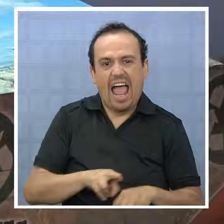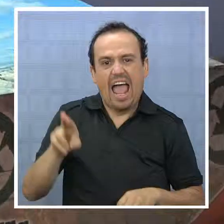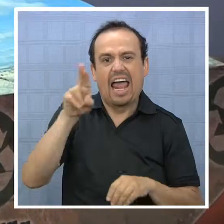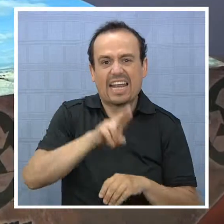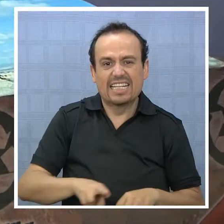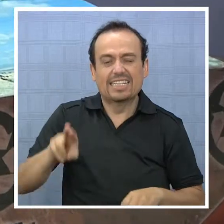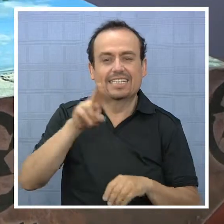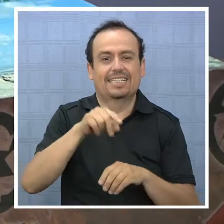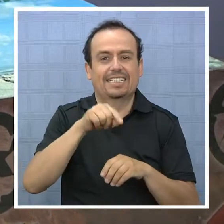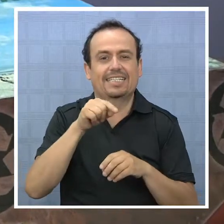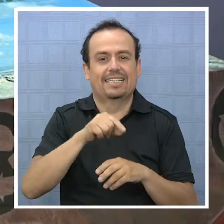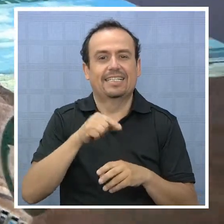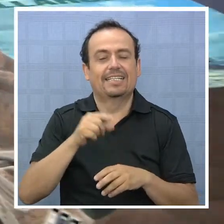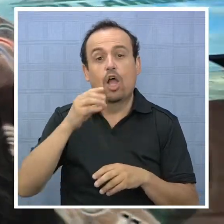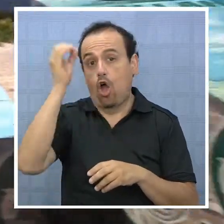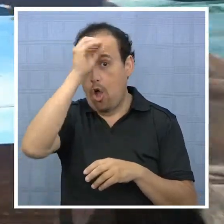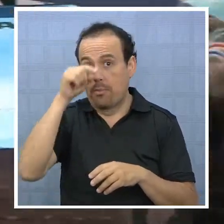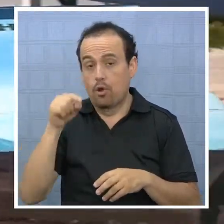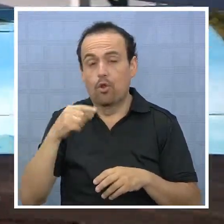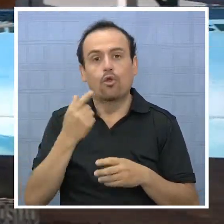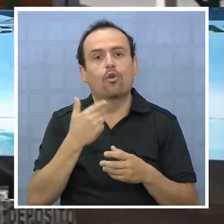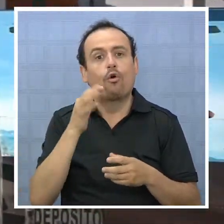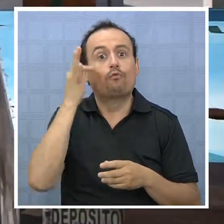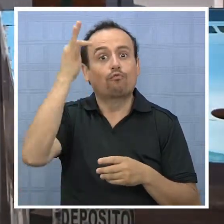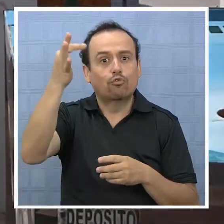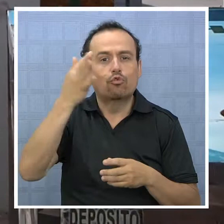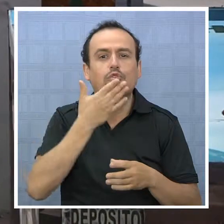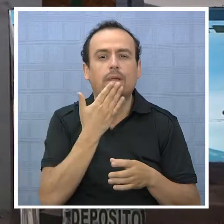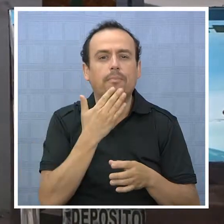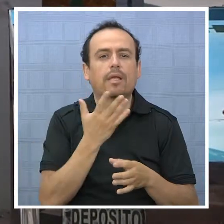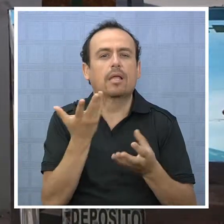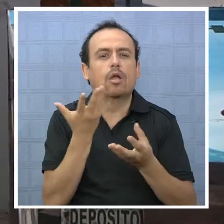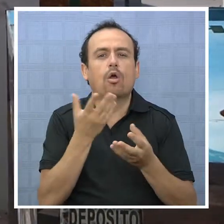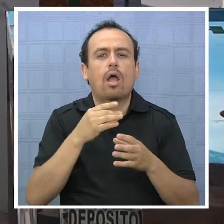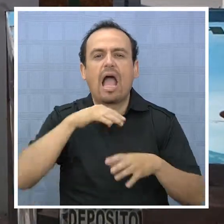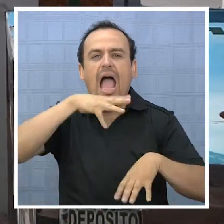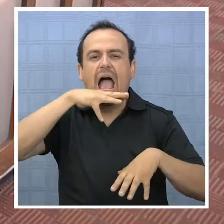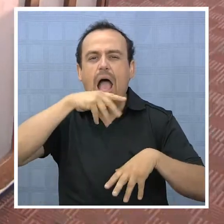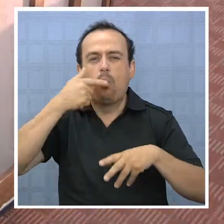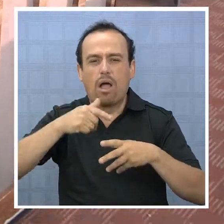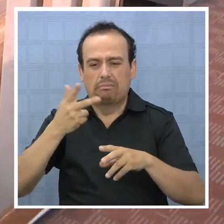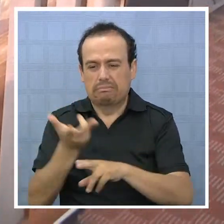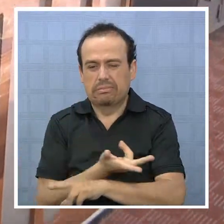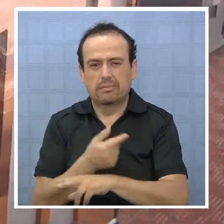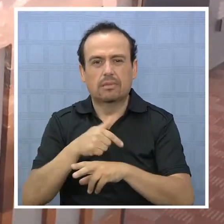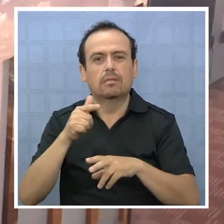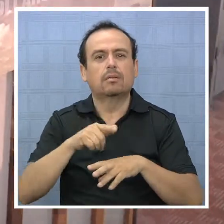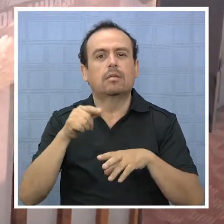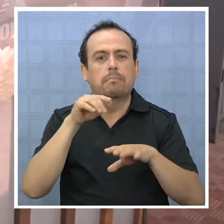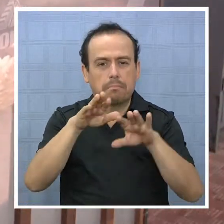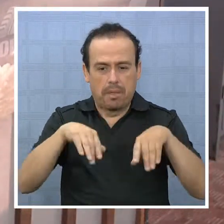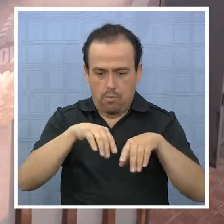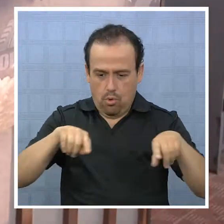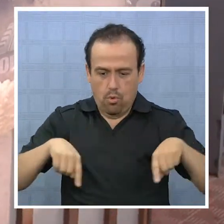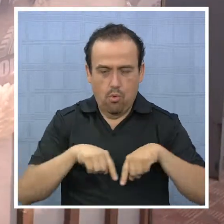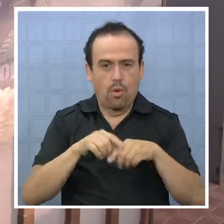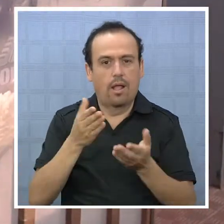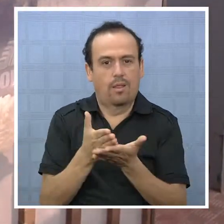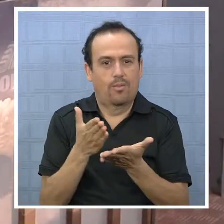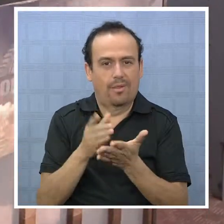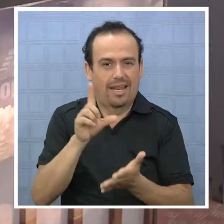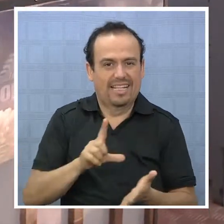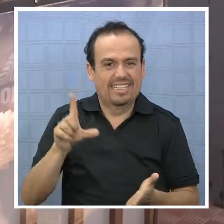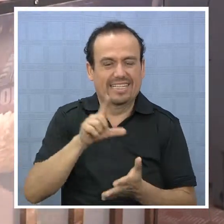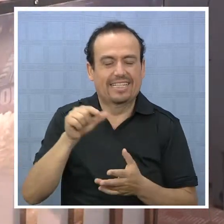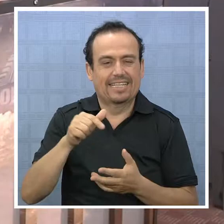reciclaje. Además, Acuña manifestó que en un futuro próximo se trabajará la reutilización de las aguas grises en el mismo recinto